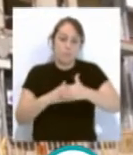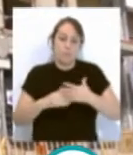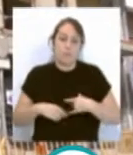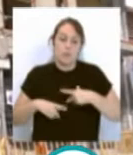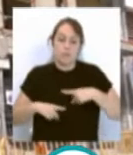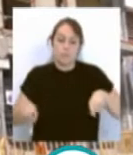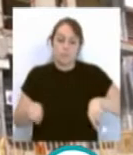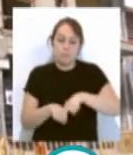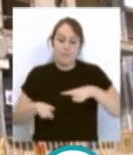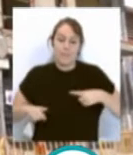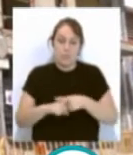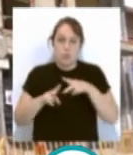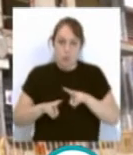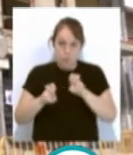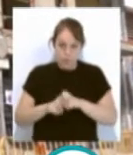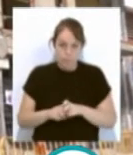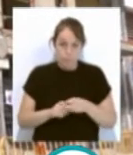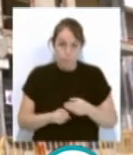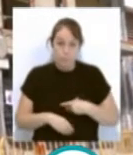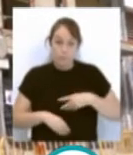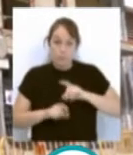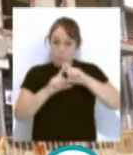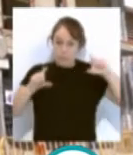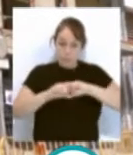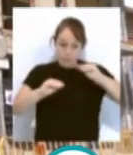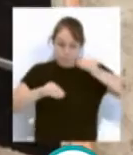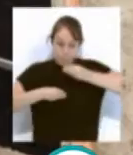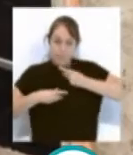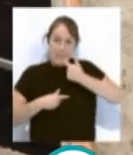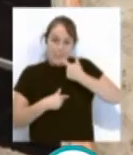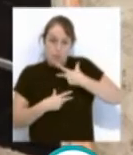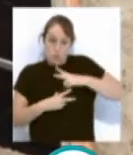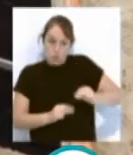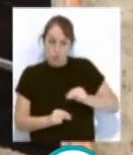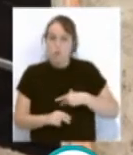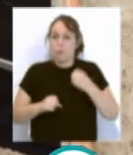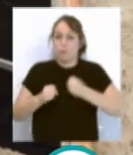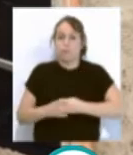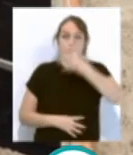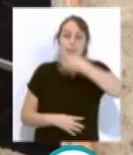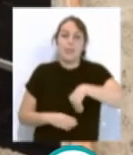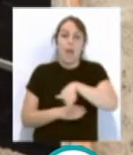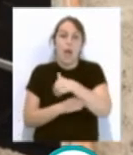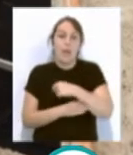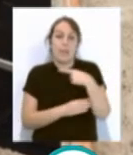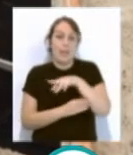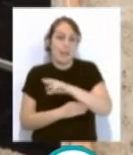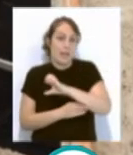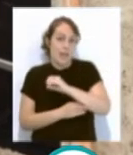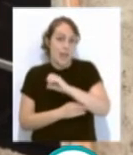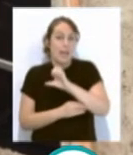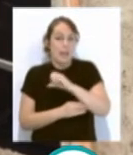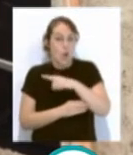Tras el rechazo de la empresa adjudicataria de la nueva fase de viviendas en Gregorio Marañón, el Ayuntamiento ha procedido a la